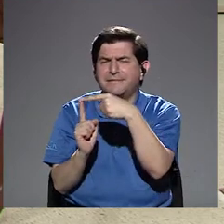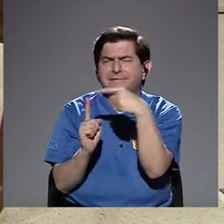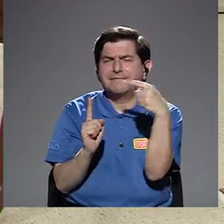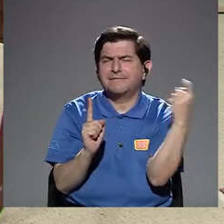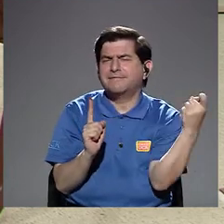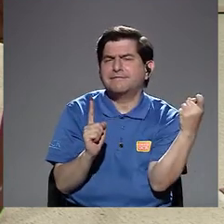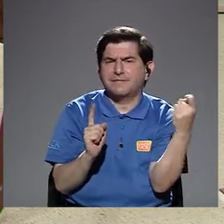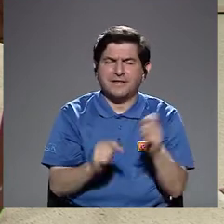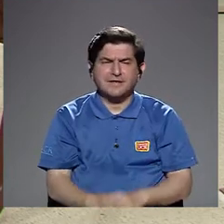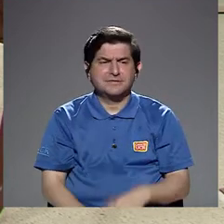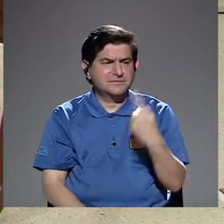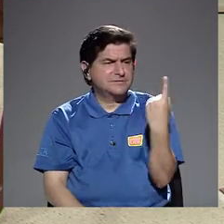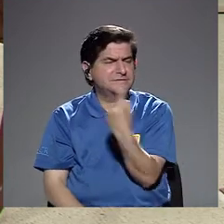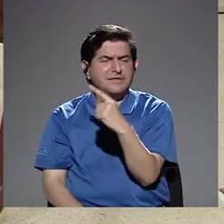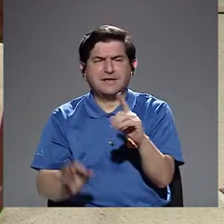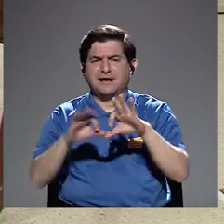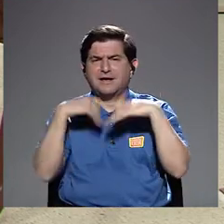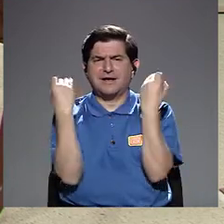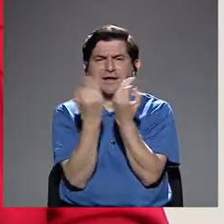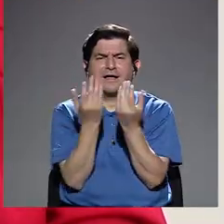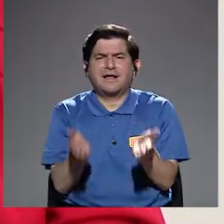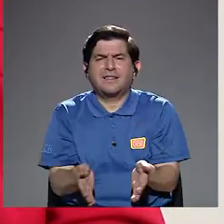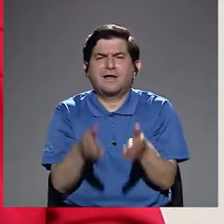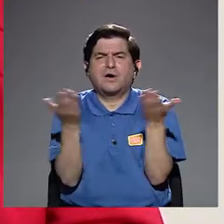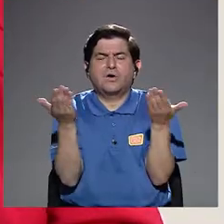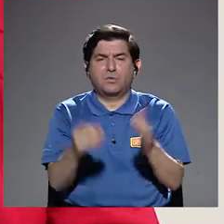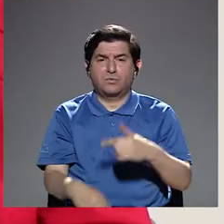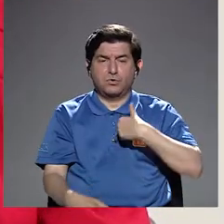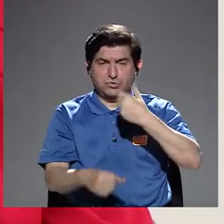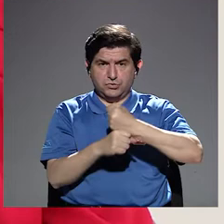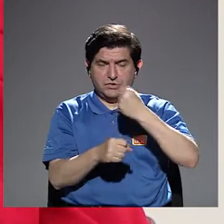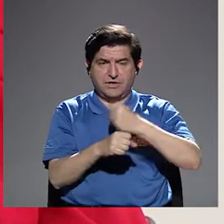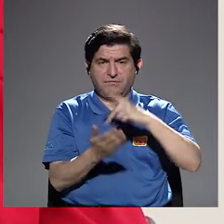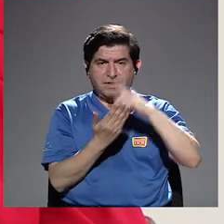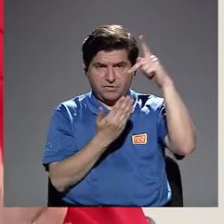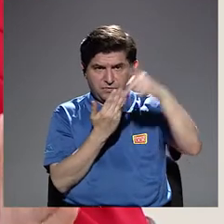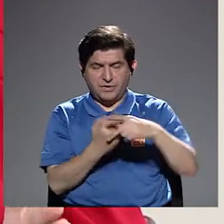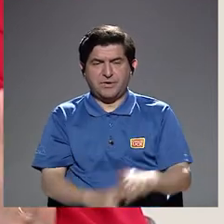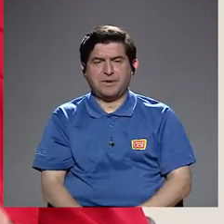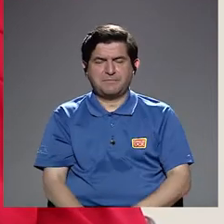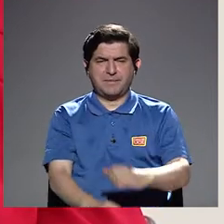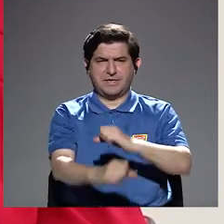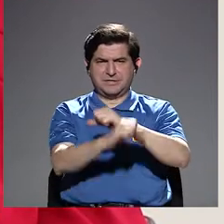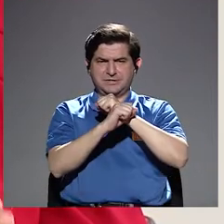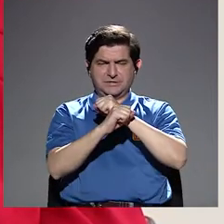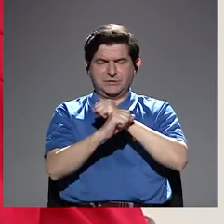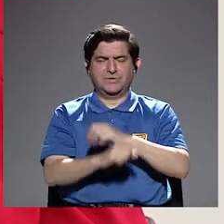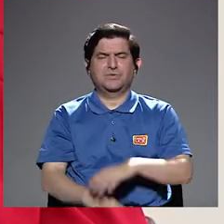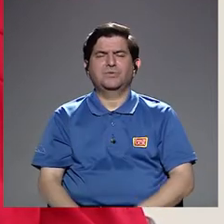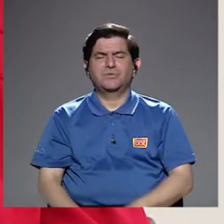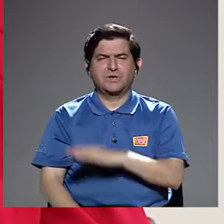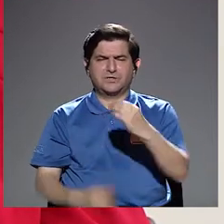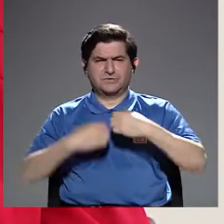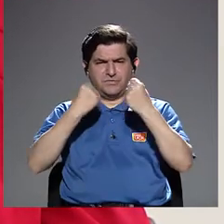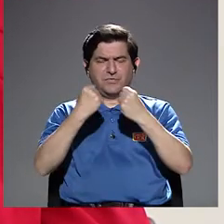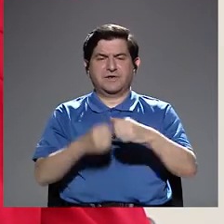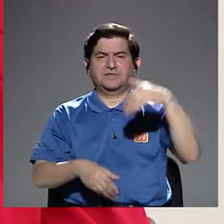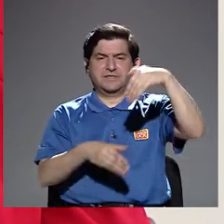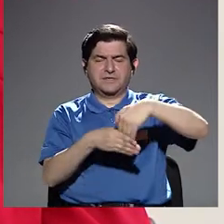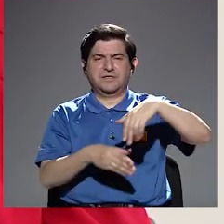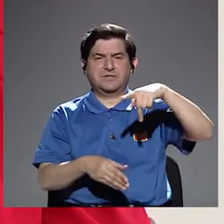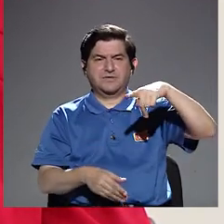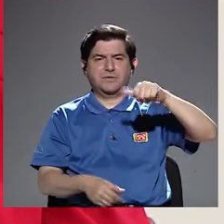cada familia, tal vez? Yo trabajo en un programa que se llama Seguras y Fuertes de la Fundación Pan y Amor.